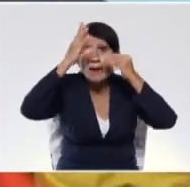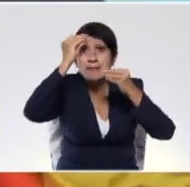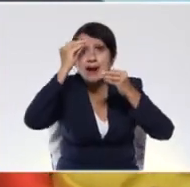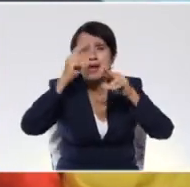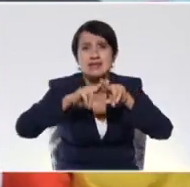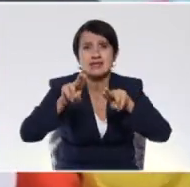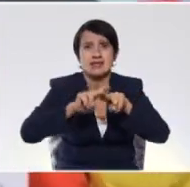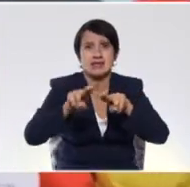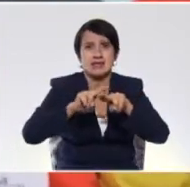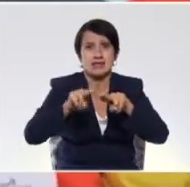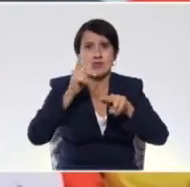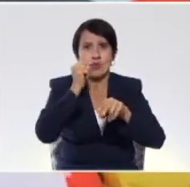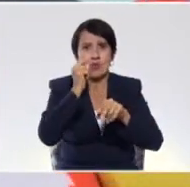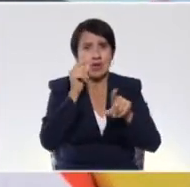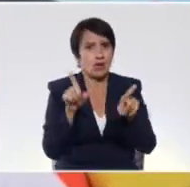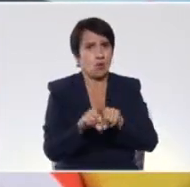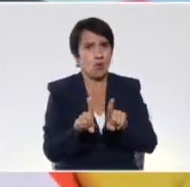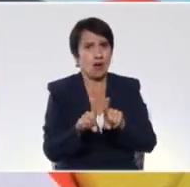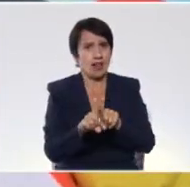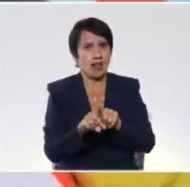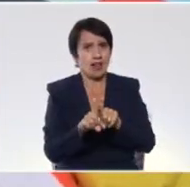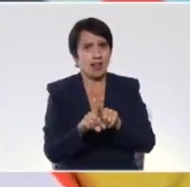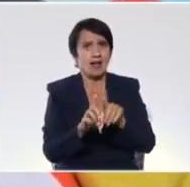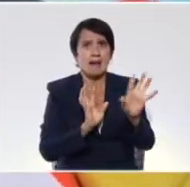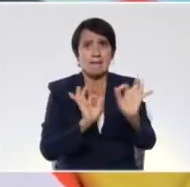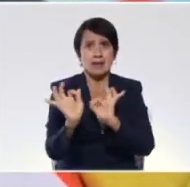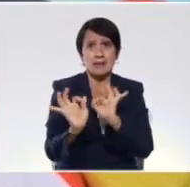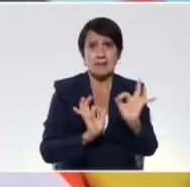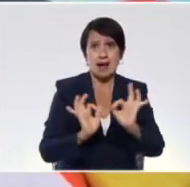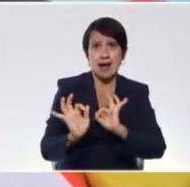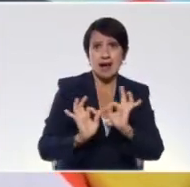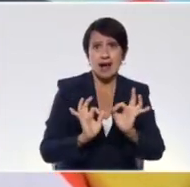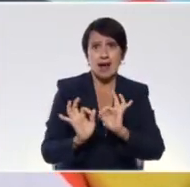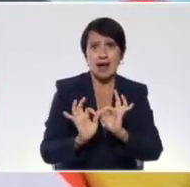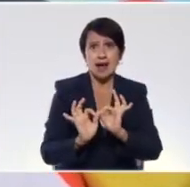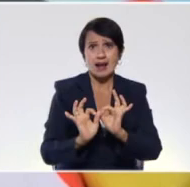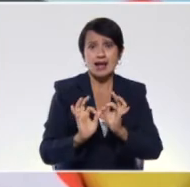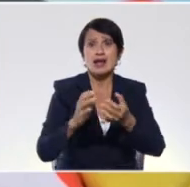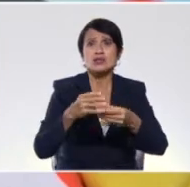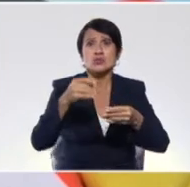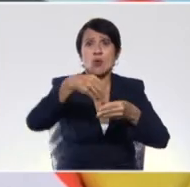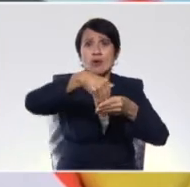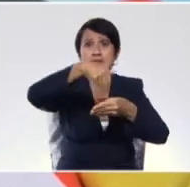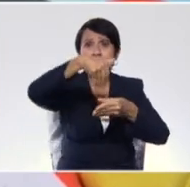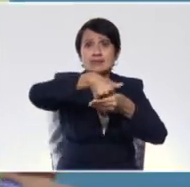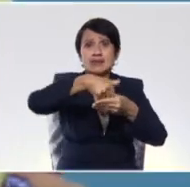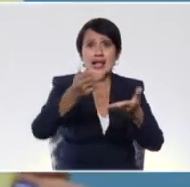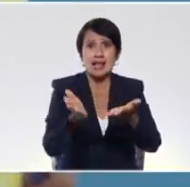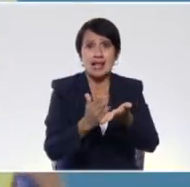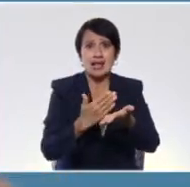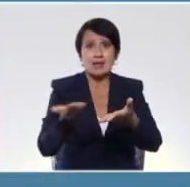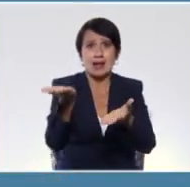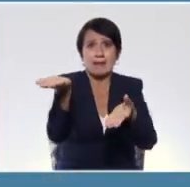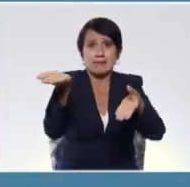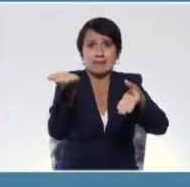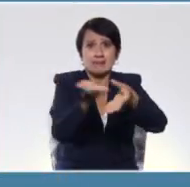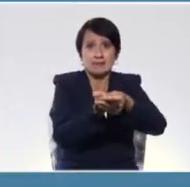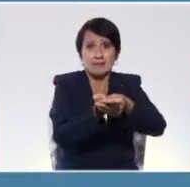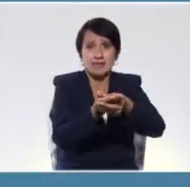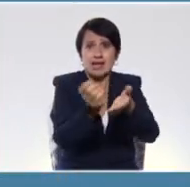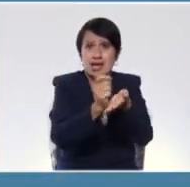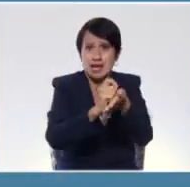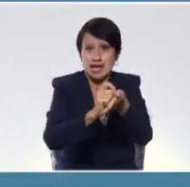nuestros niños y niñas también preparen su indicador de página. Invítalo a que escriba